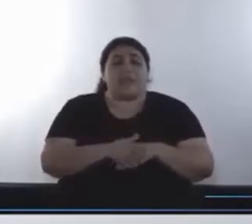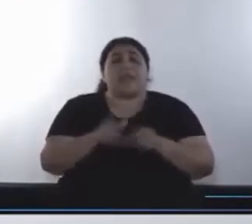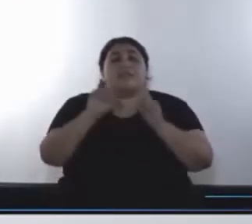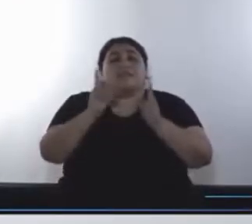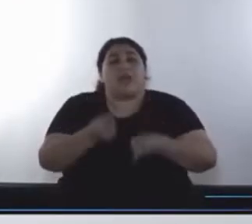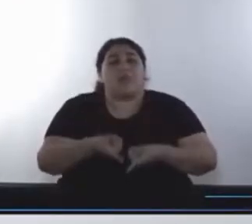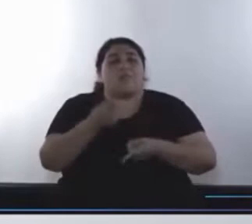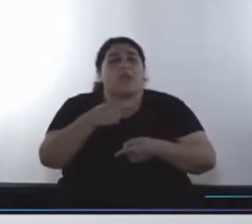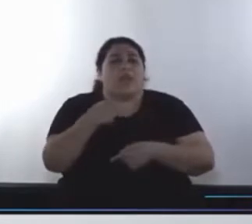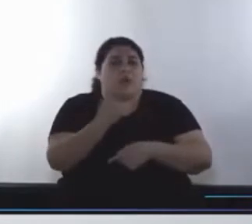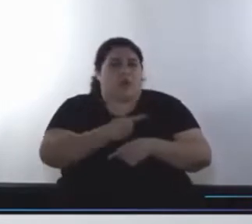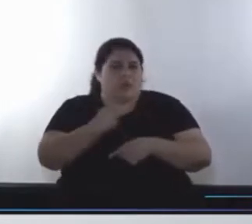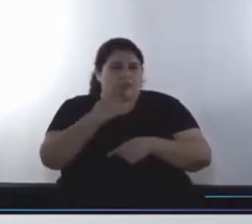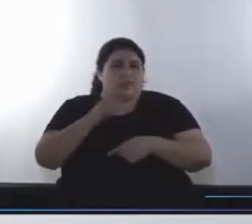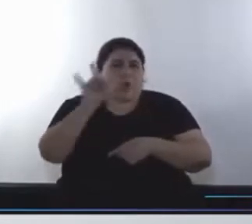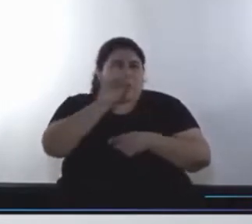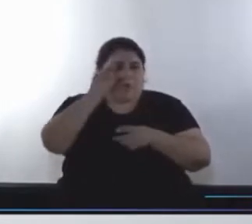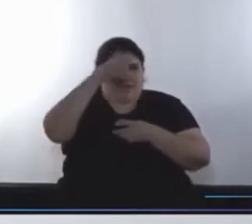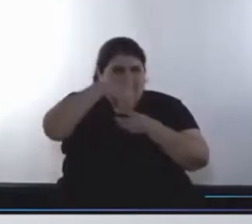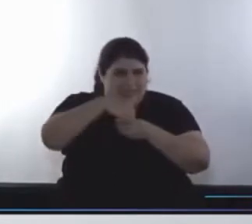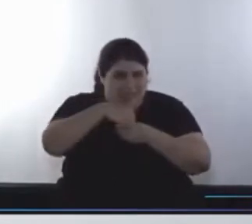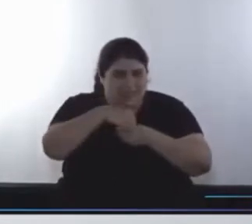de nuestra universidad.